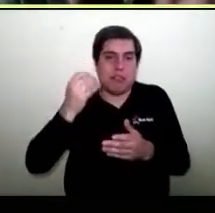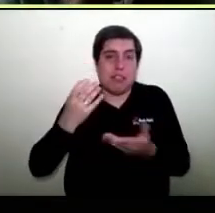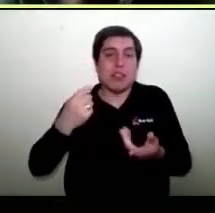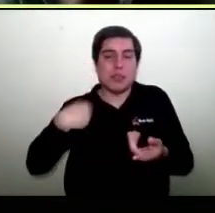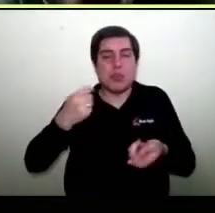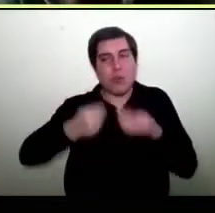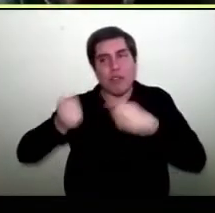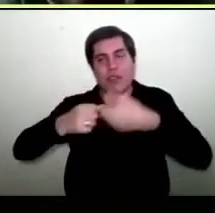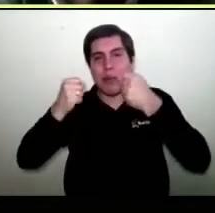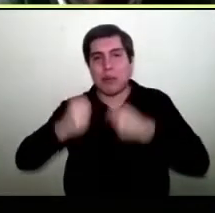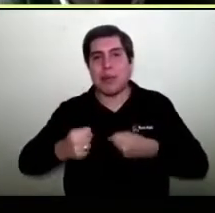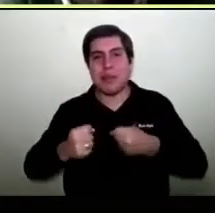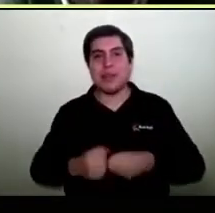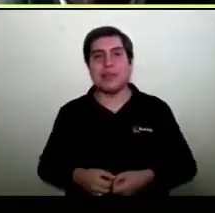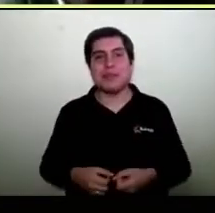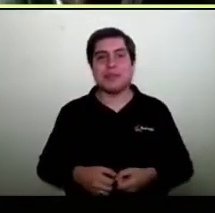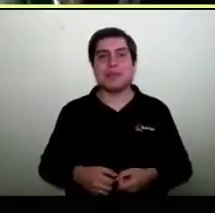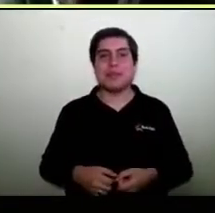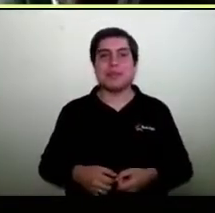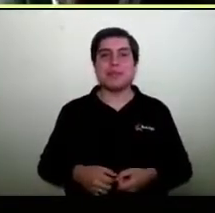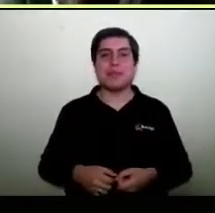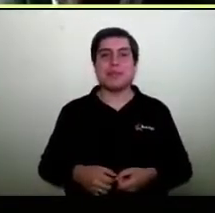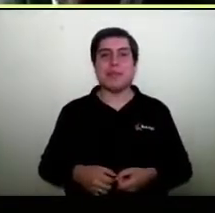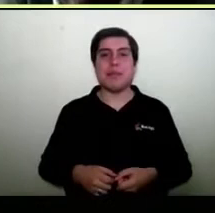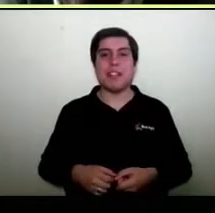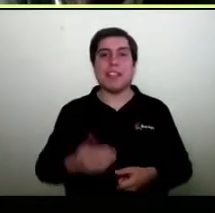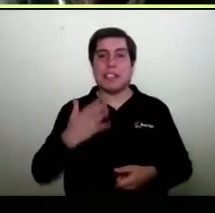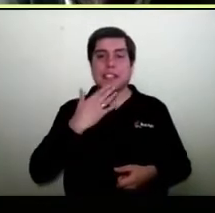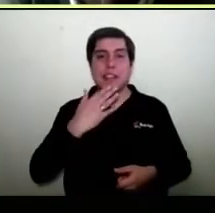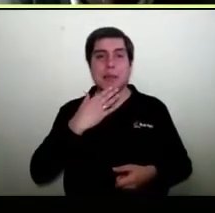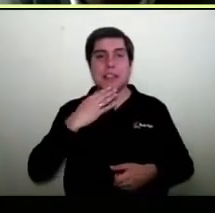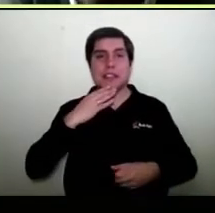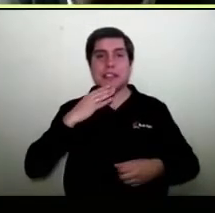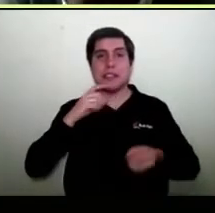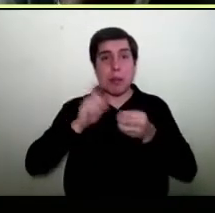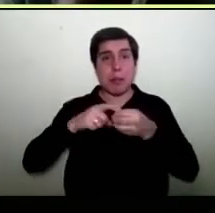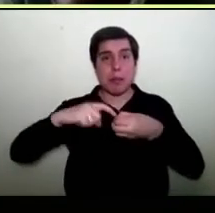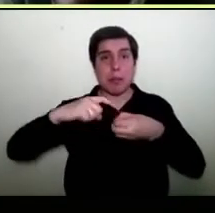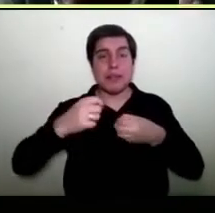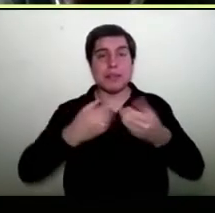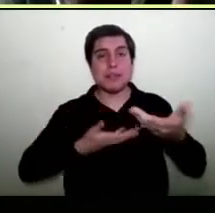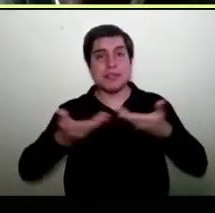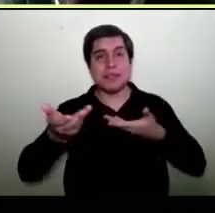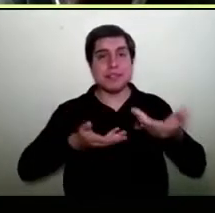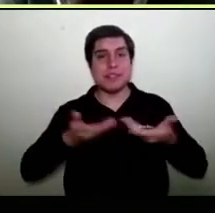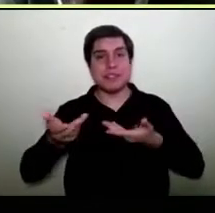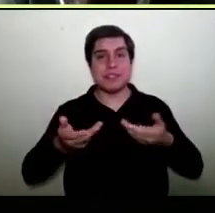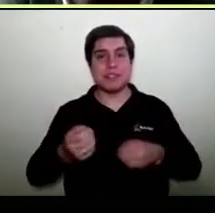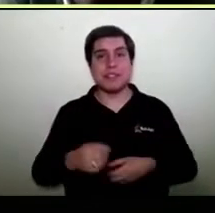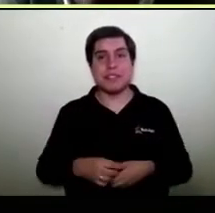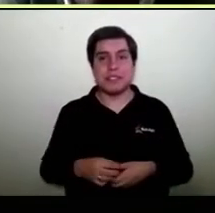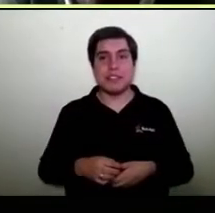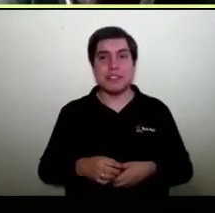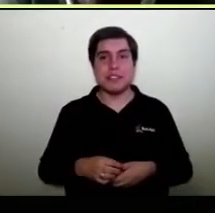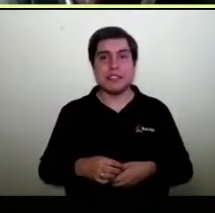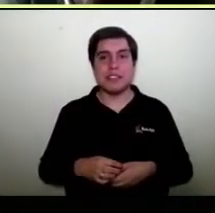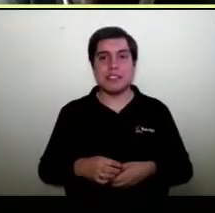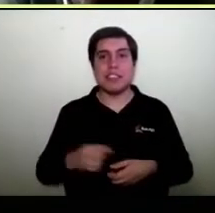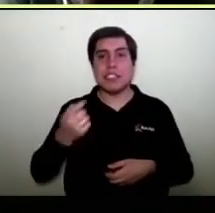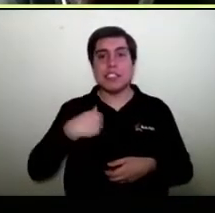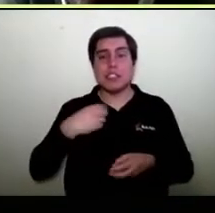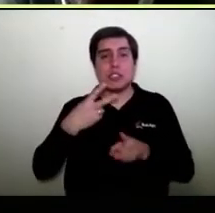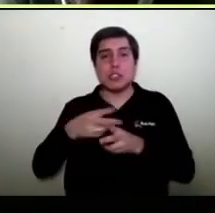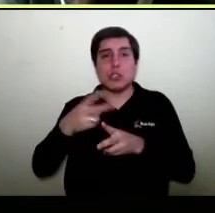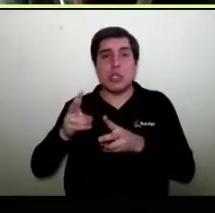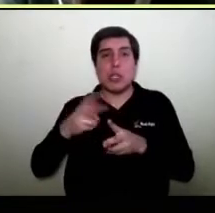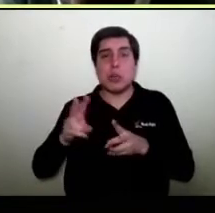Y pasamos al punto de la colaboración. ¿Qué es el punto de la colaboración? Hacer algo por alguien a cambio de algo. Es una frase que dejé